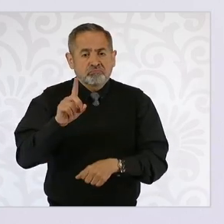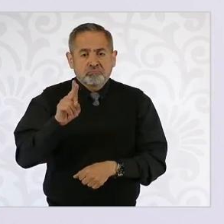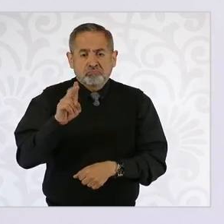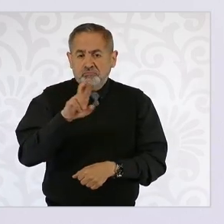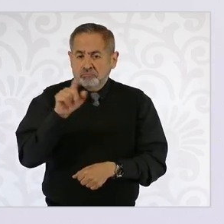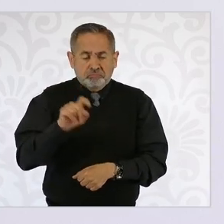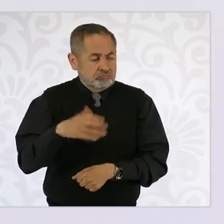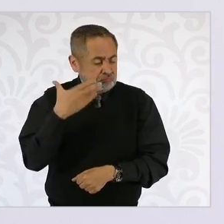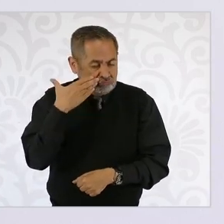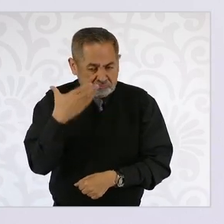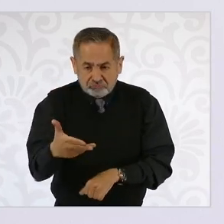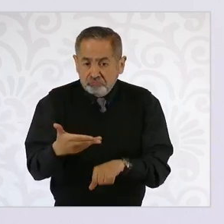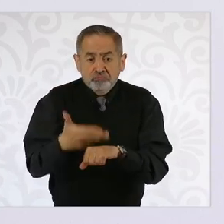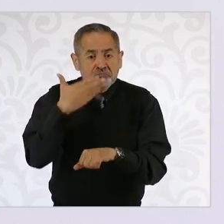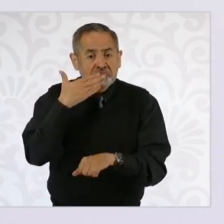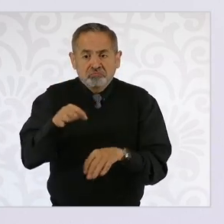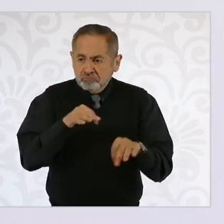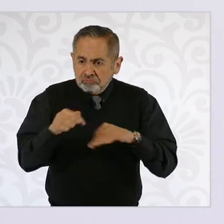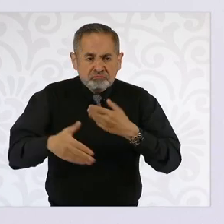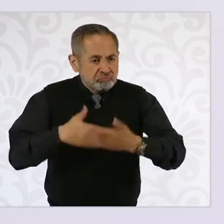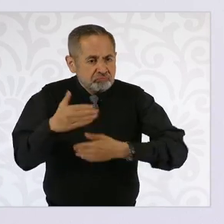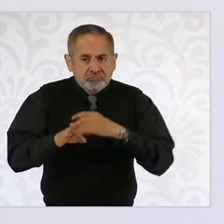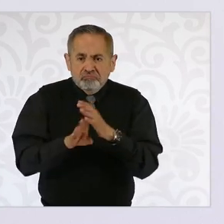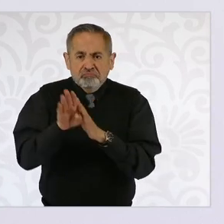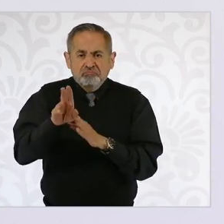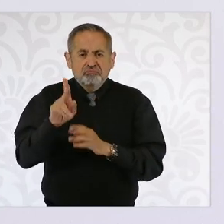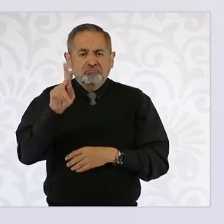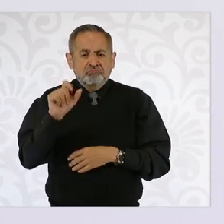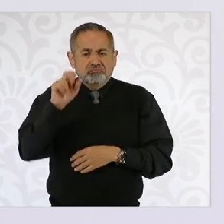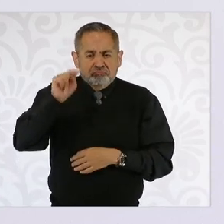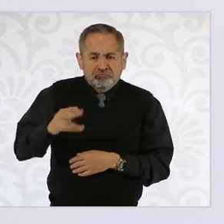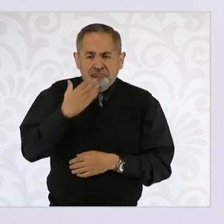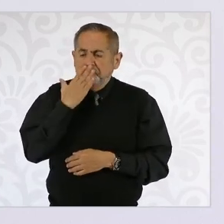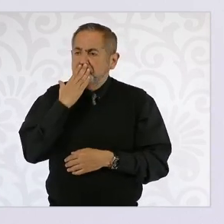trabajo para el desarrollo del plan Sonora.